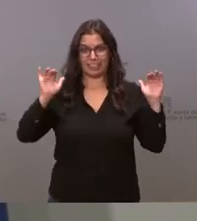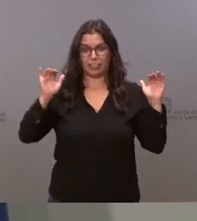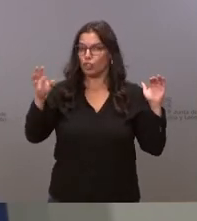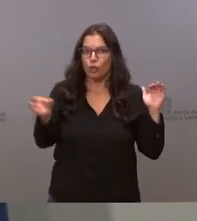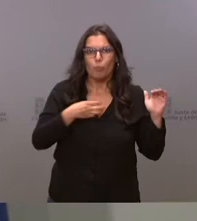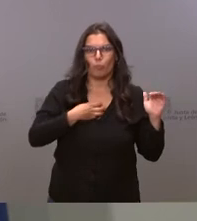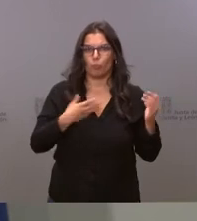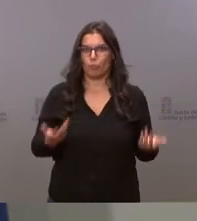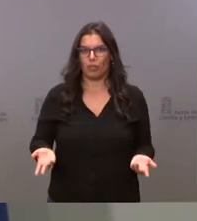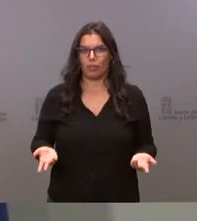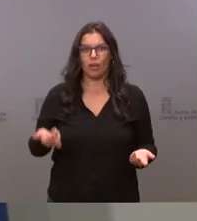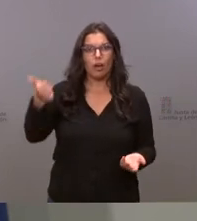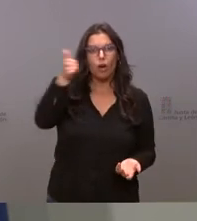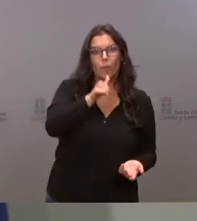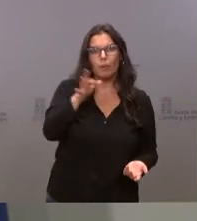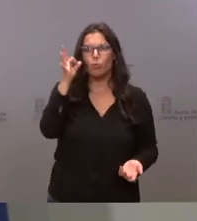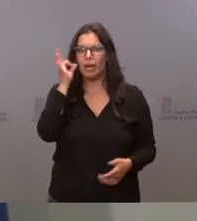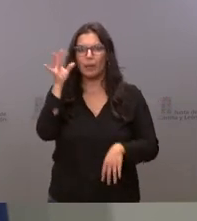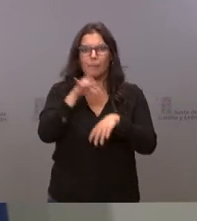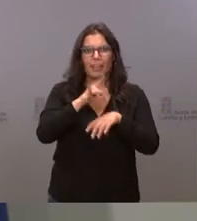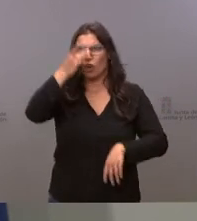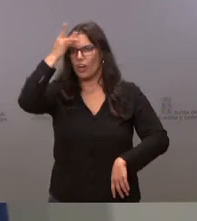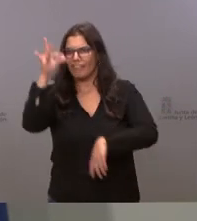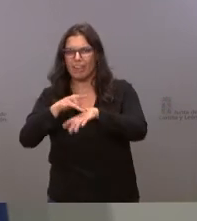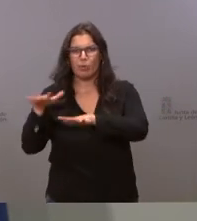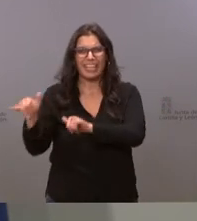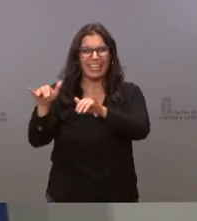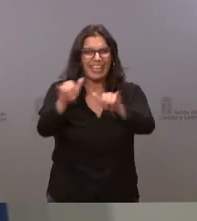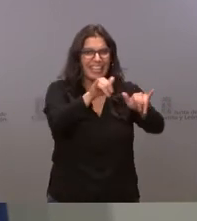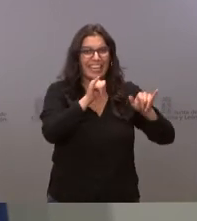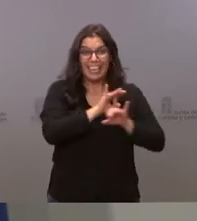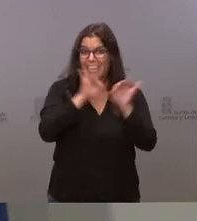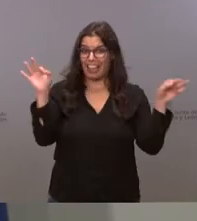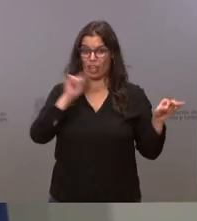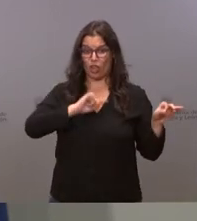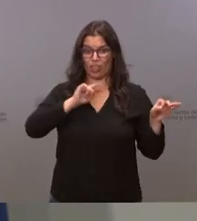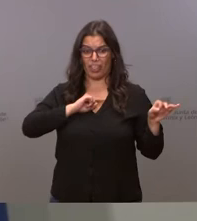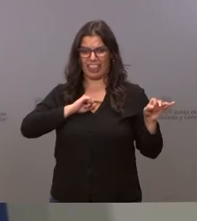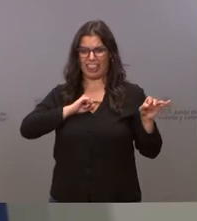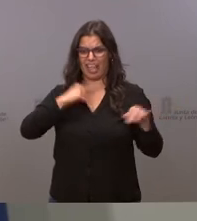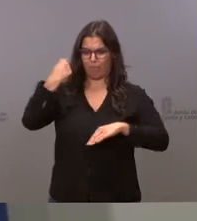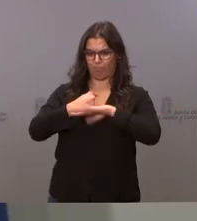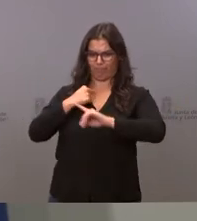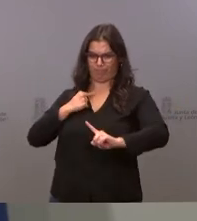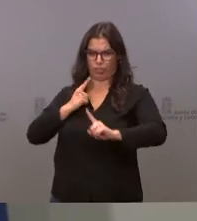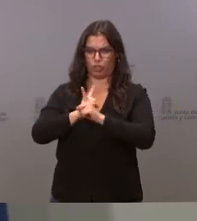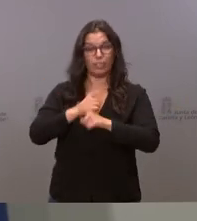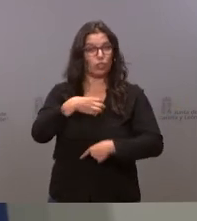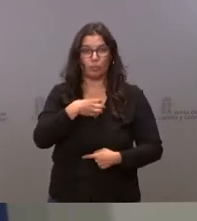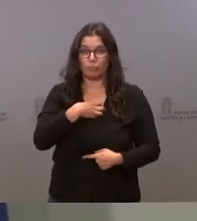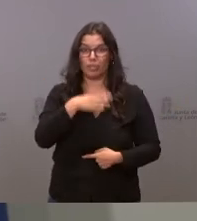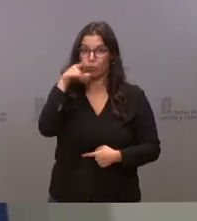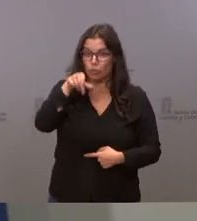ni hombres ni mujeres ni médicos ni enfermos no puede ser porque eso es lo que consiste en un estado de derecho